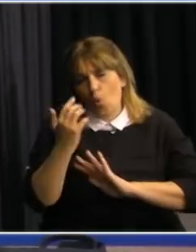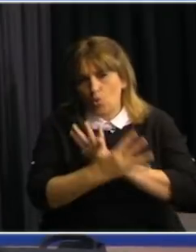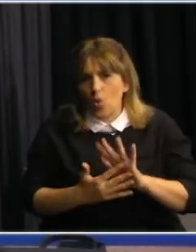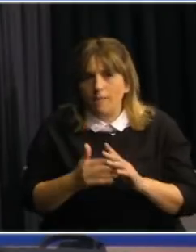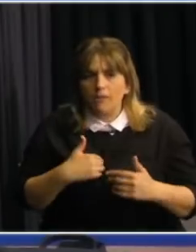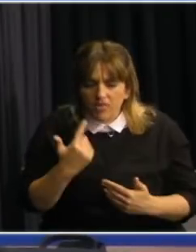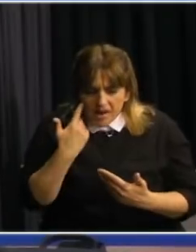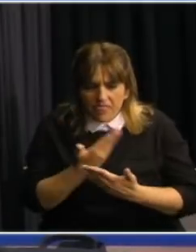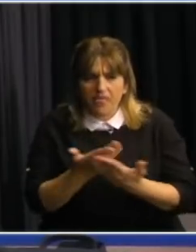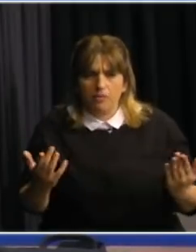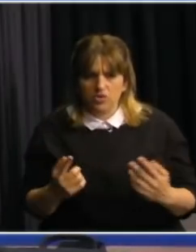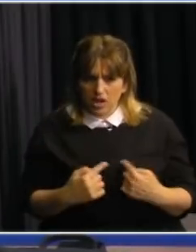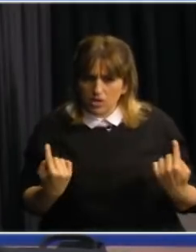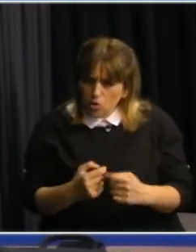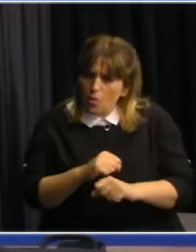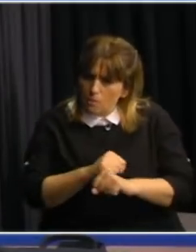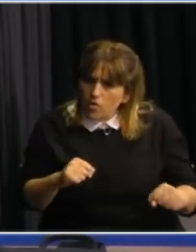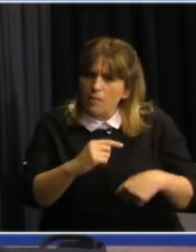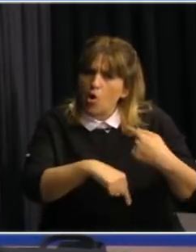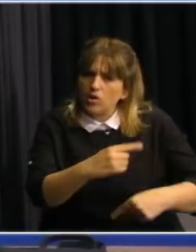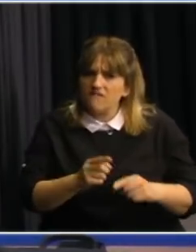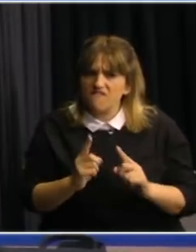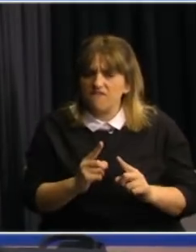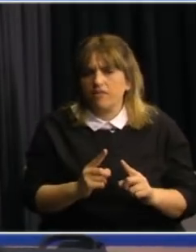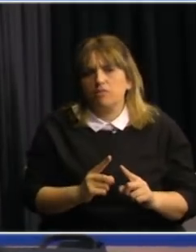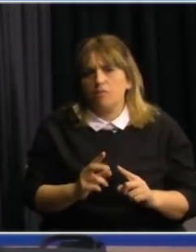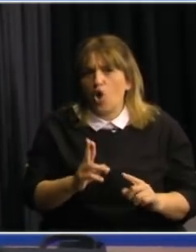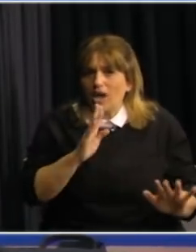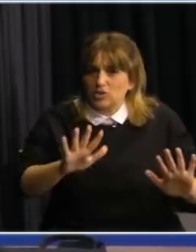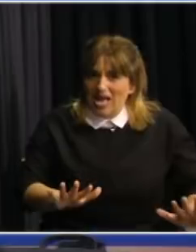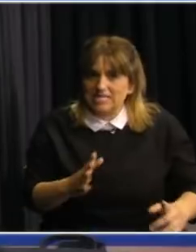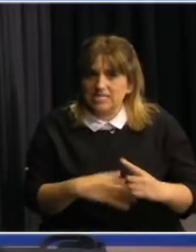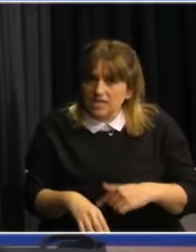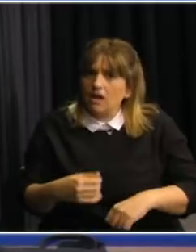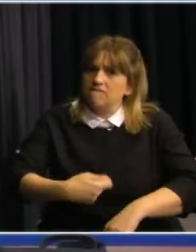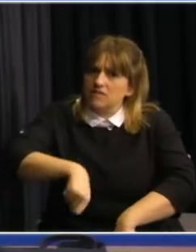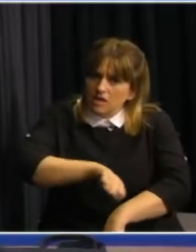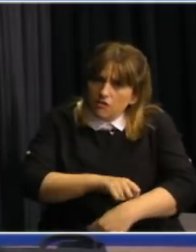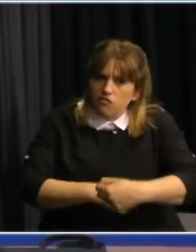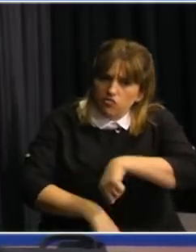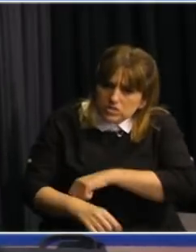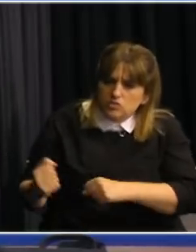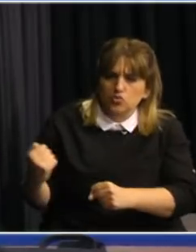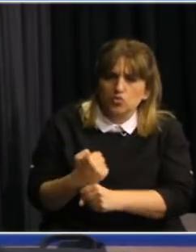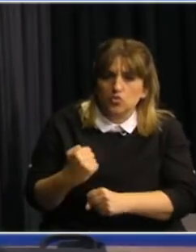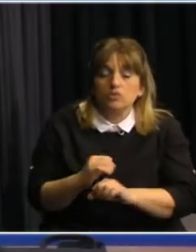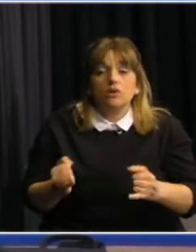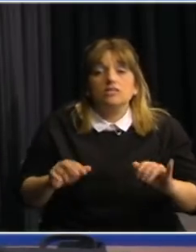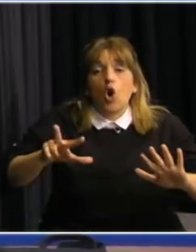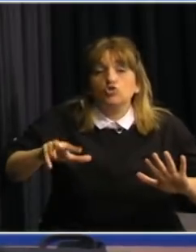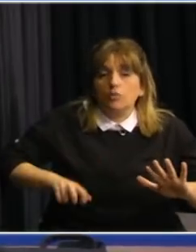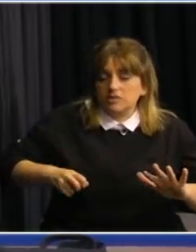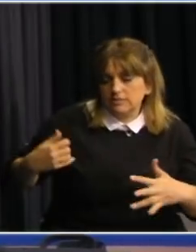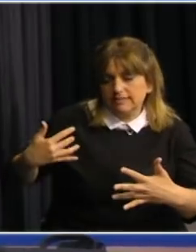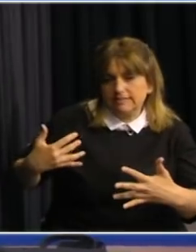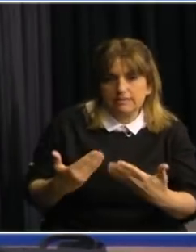demostrar que podemos mantener el resultado que tanto nos ha costado con el aporte de todos a casi ya 8 meses desde iniciada